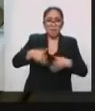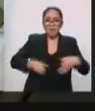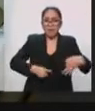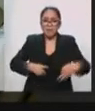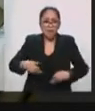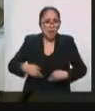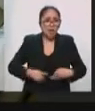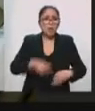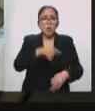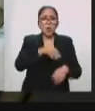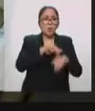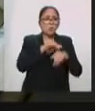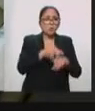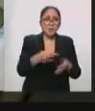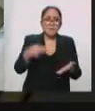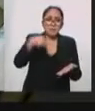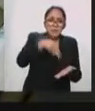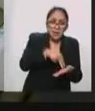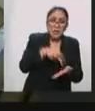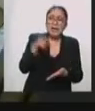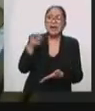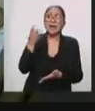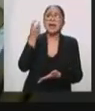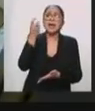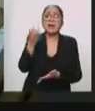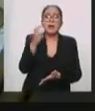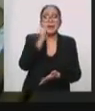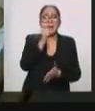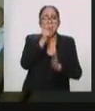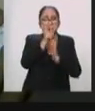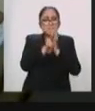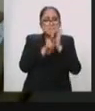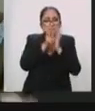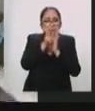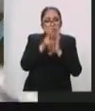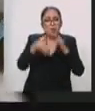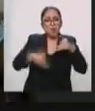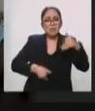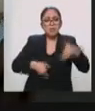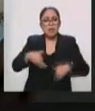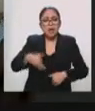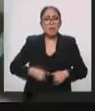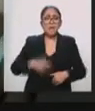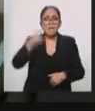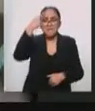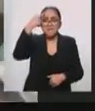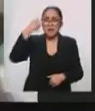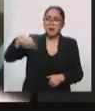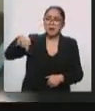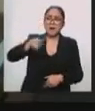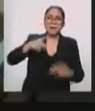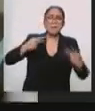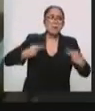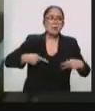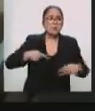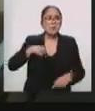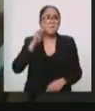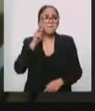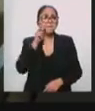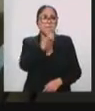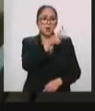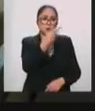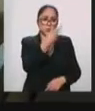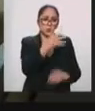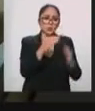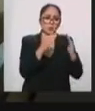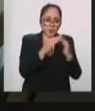Esto es un videoteatro, ¿no?, que les llevamos directamente hasta sus casas. Claro, y bueno, durante el montaje ha sido, sí ha sido complicado, pero